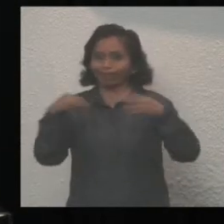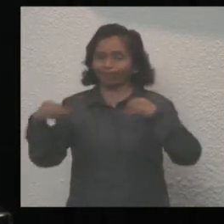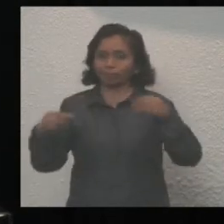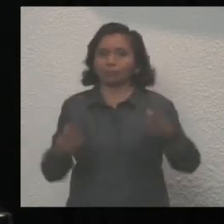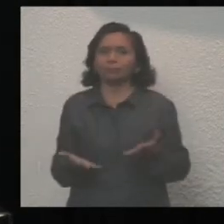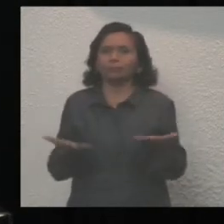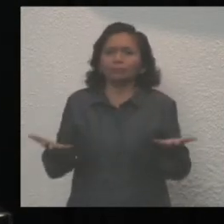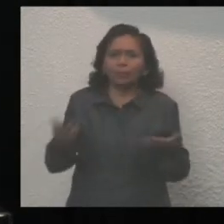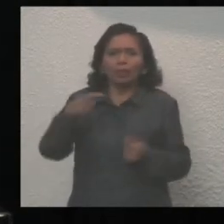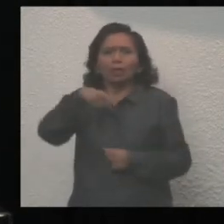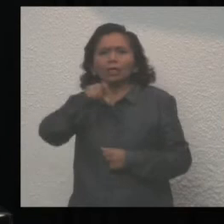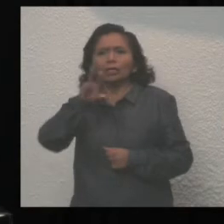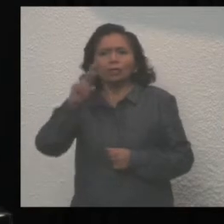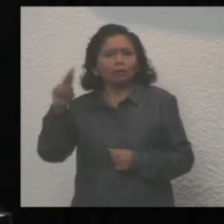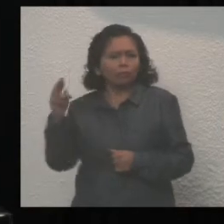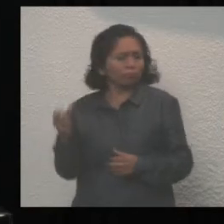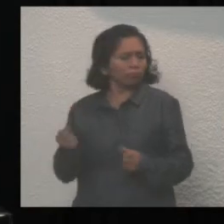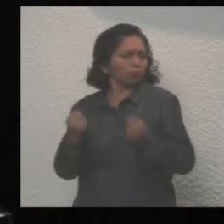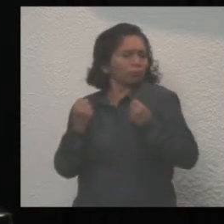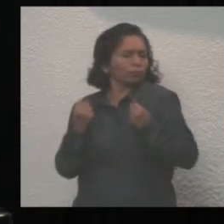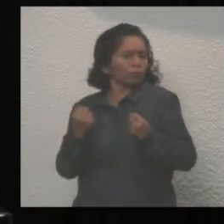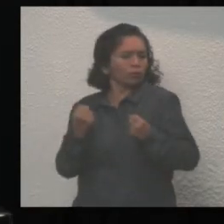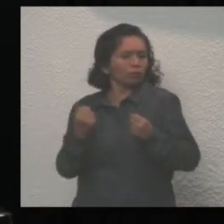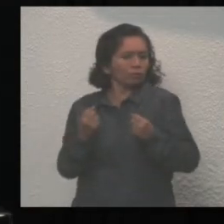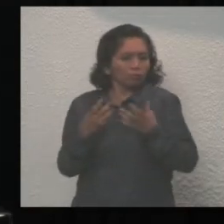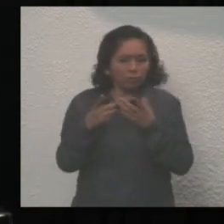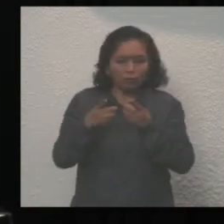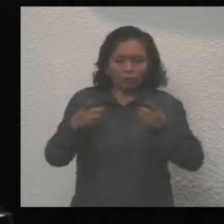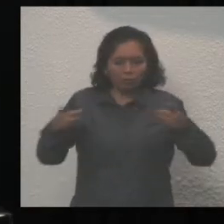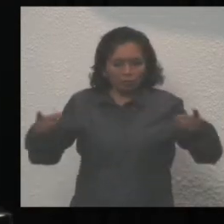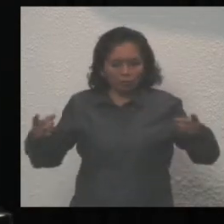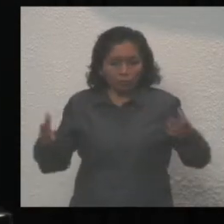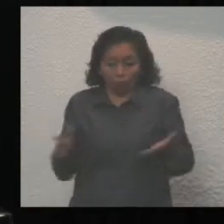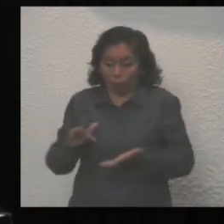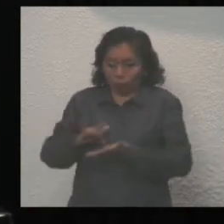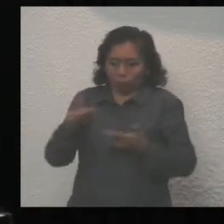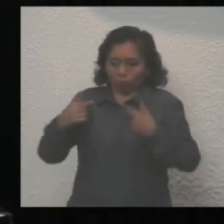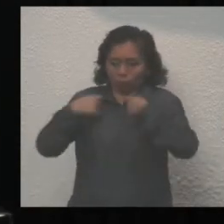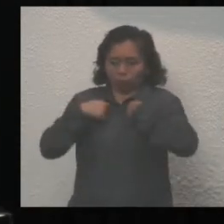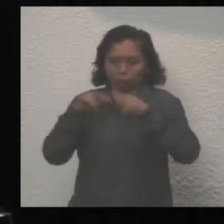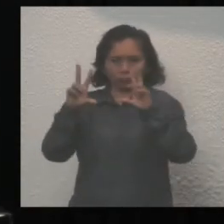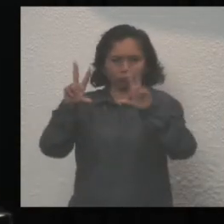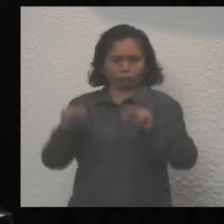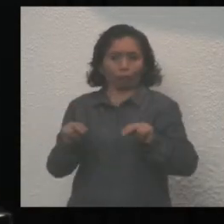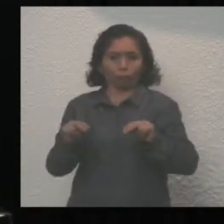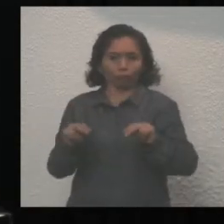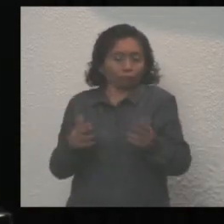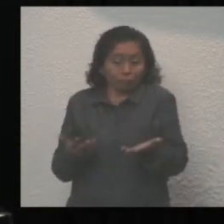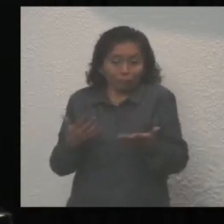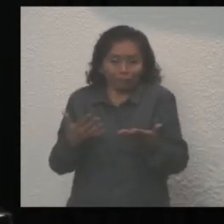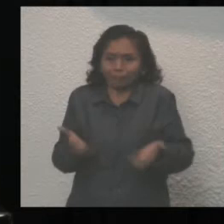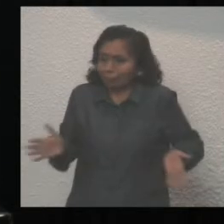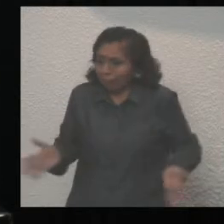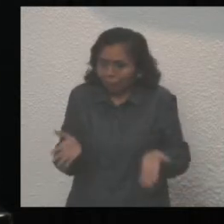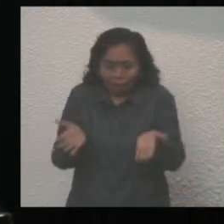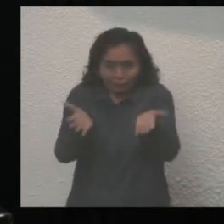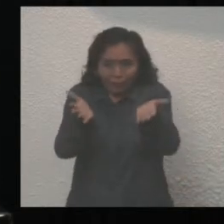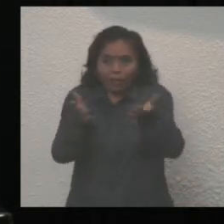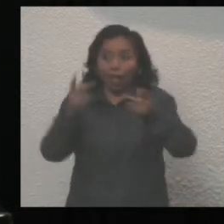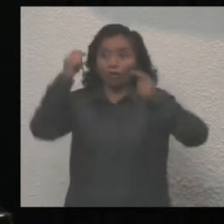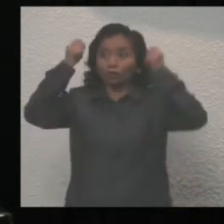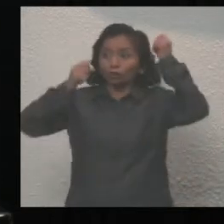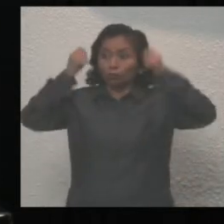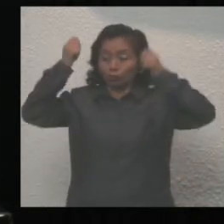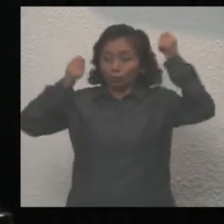Quintana Roo es un estado fuerte que crece no gracias a nosotros, sino a pesar de nosotros. En turismo